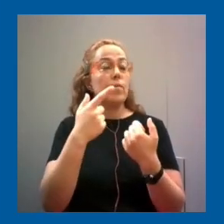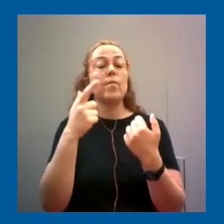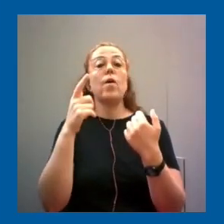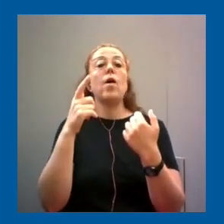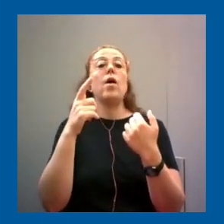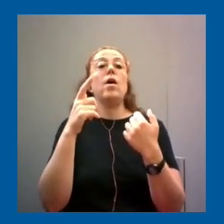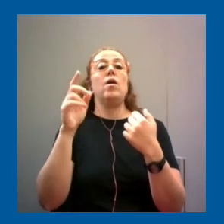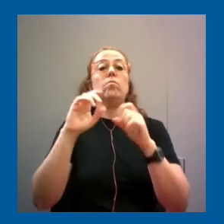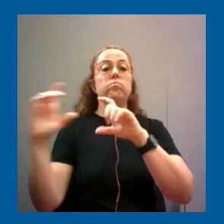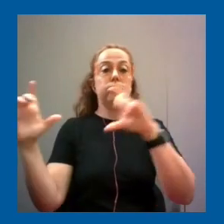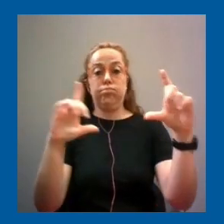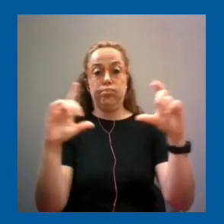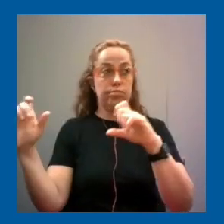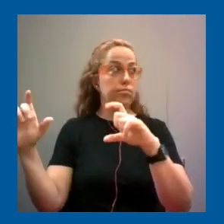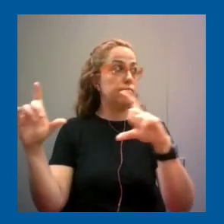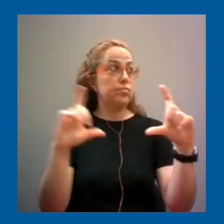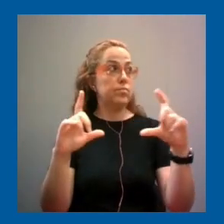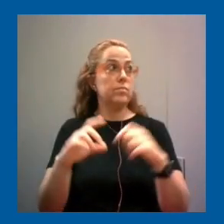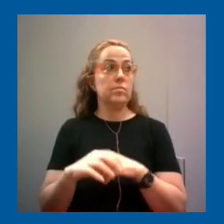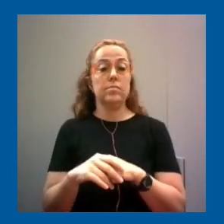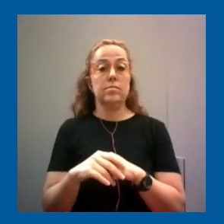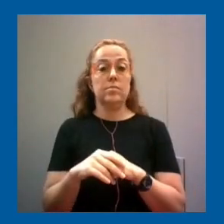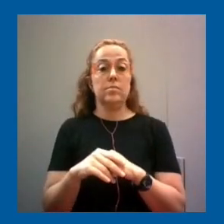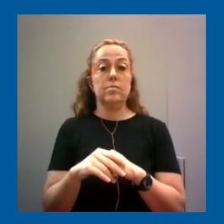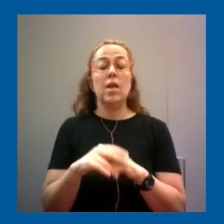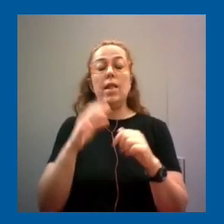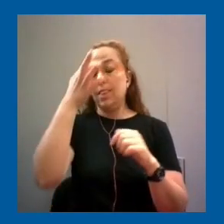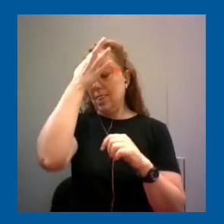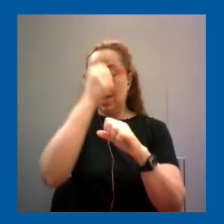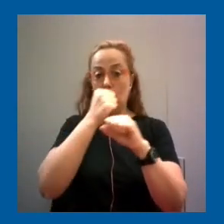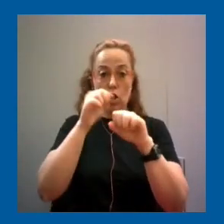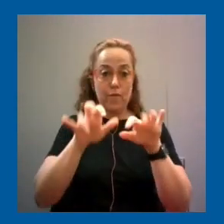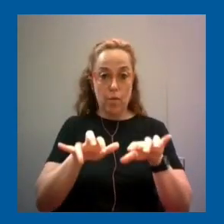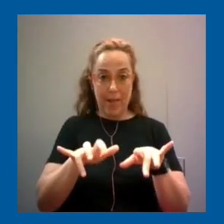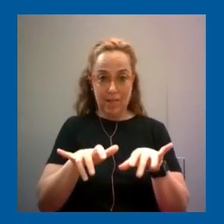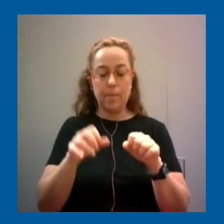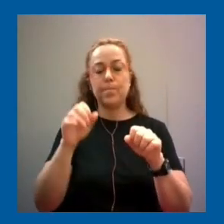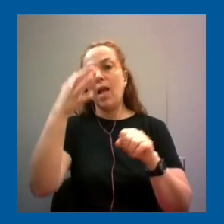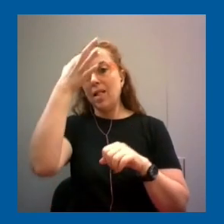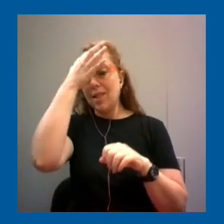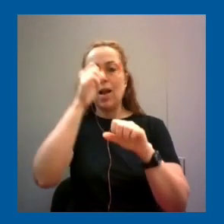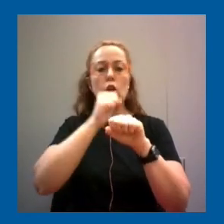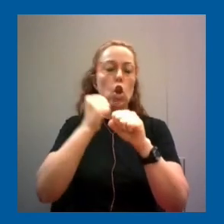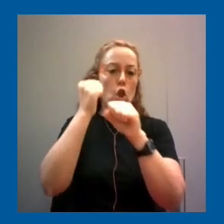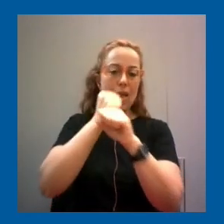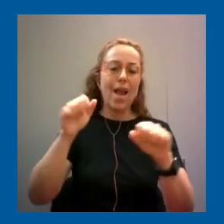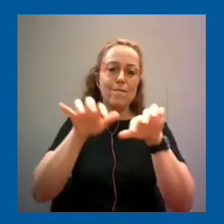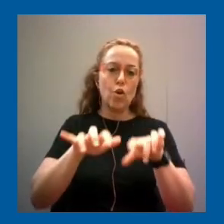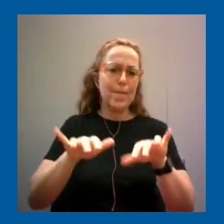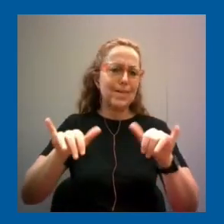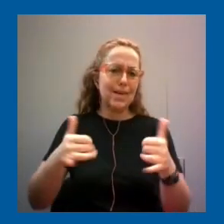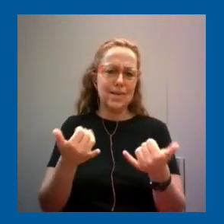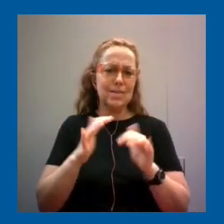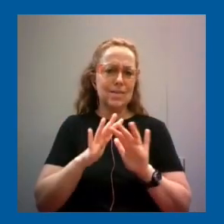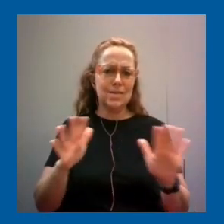habla sobre la tecnología informática. Y la tecnología informática, bueno, ya es como el uso de